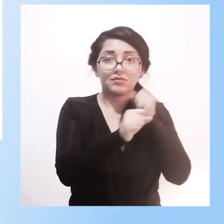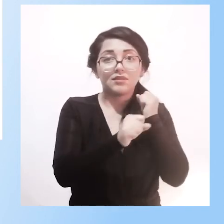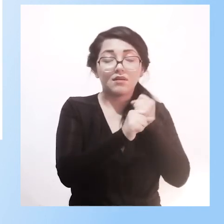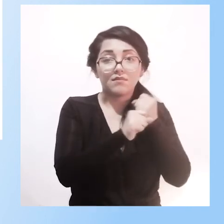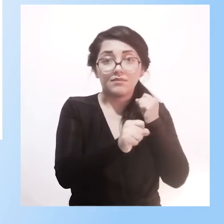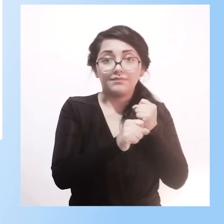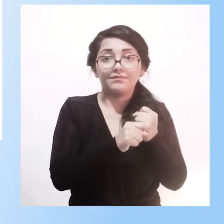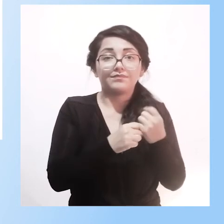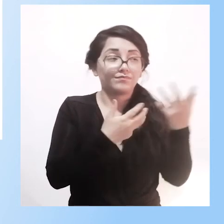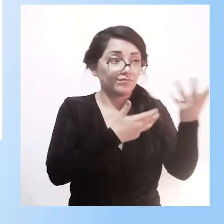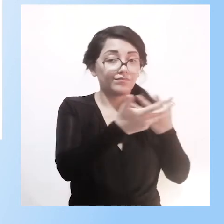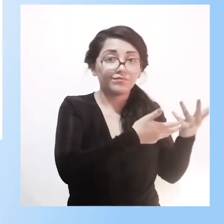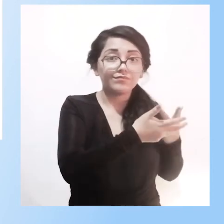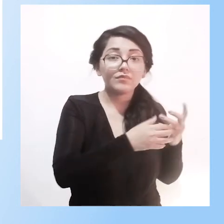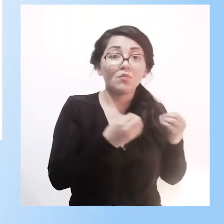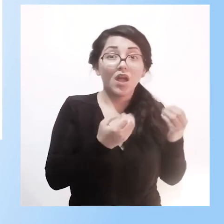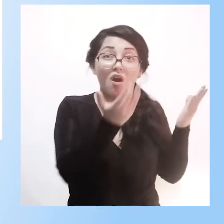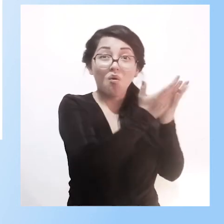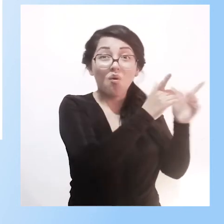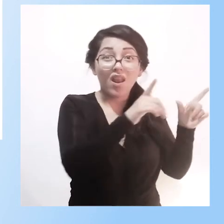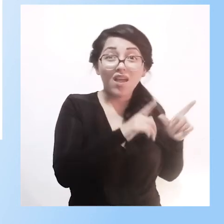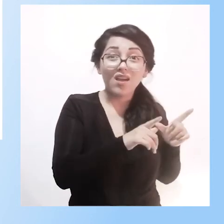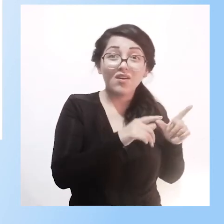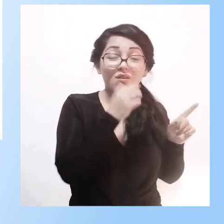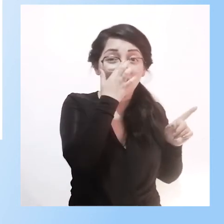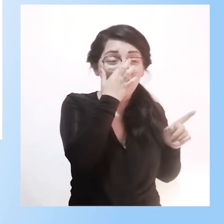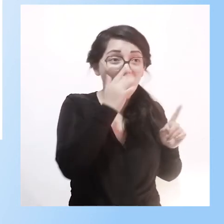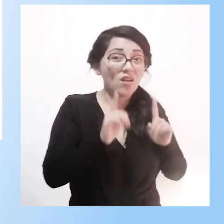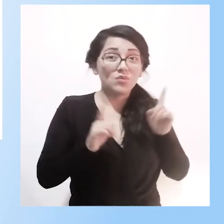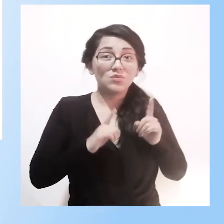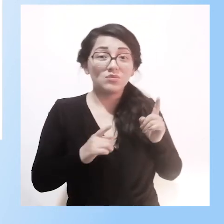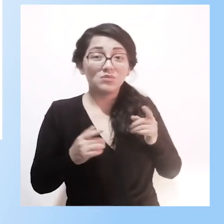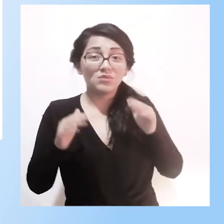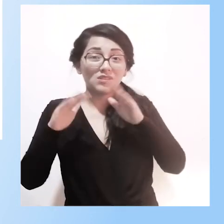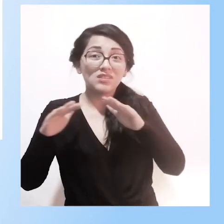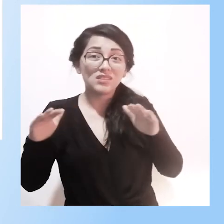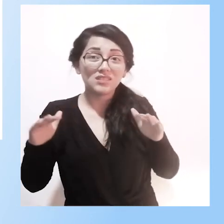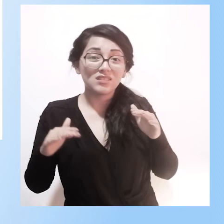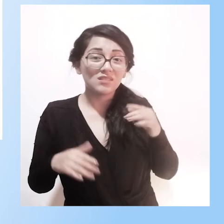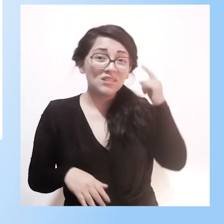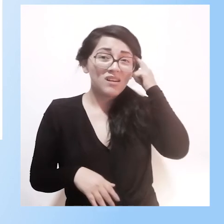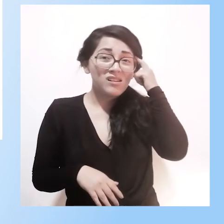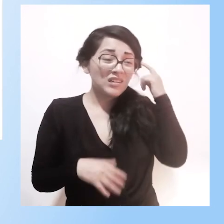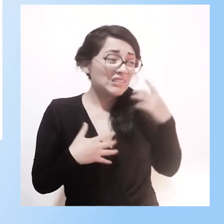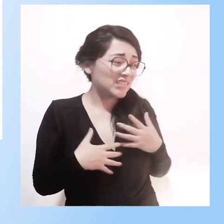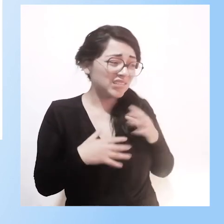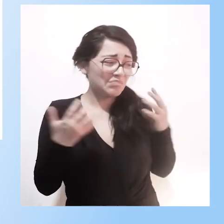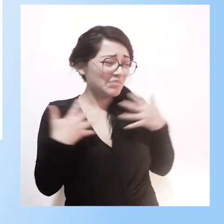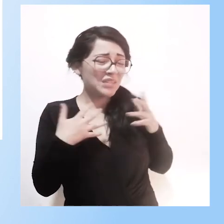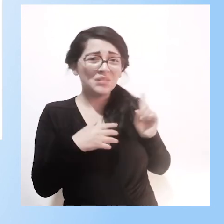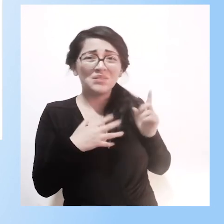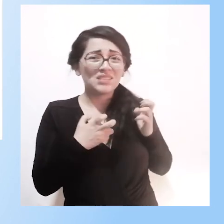porque la escuela puede ser aterradora, instable, especialmente para los estudiantes que escapan